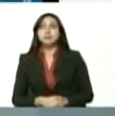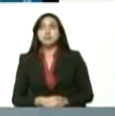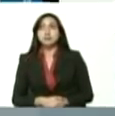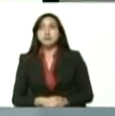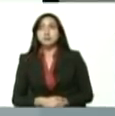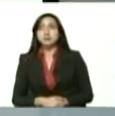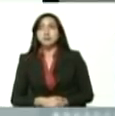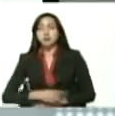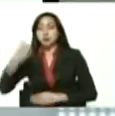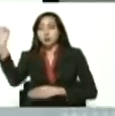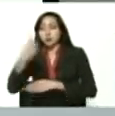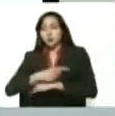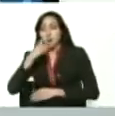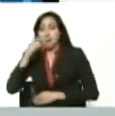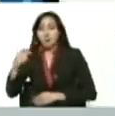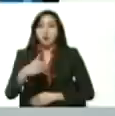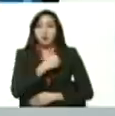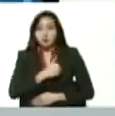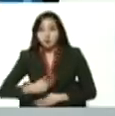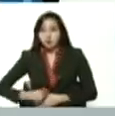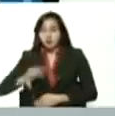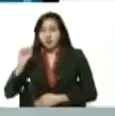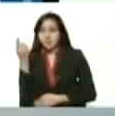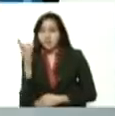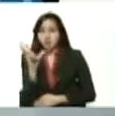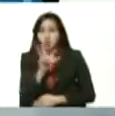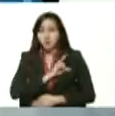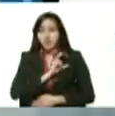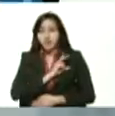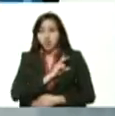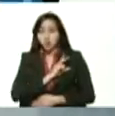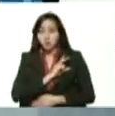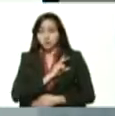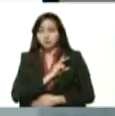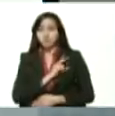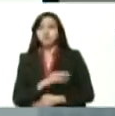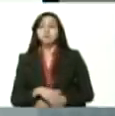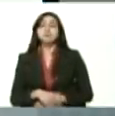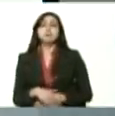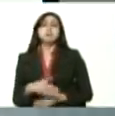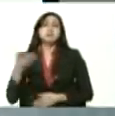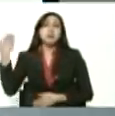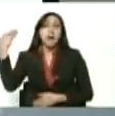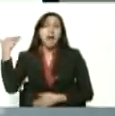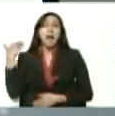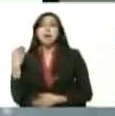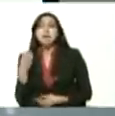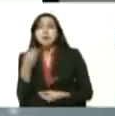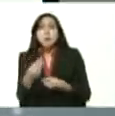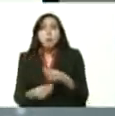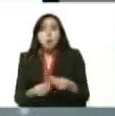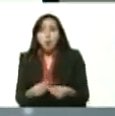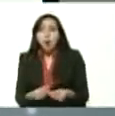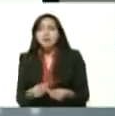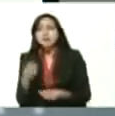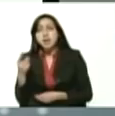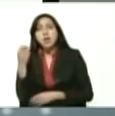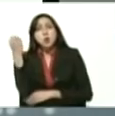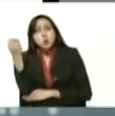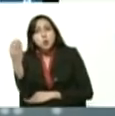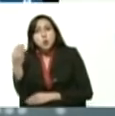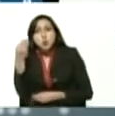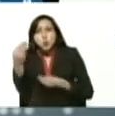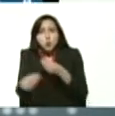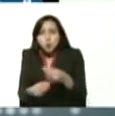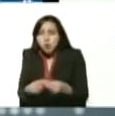así lo afirmó, desde el primero de enero, cuando estuvo en aquella locución, y trazó un